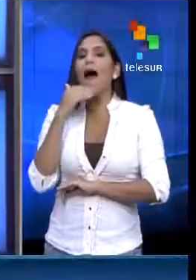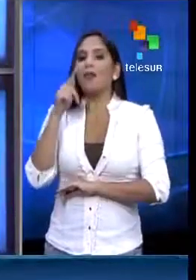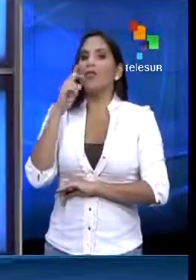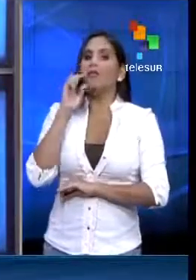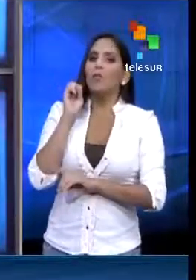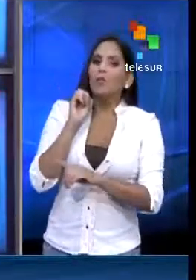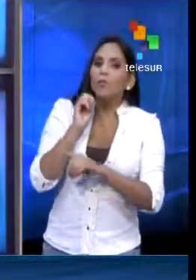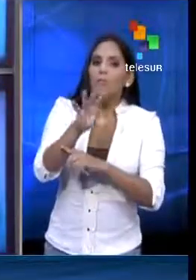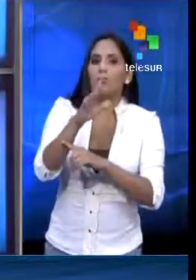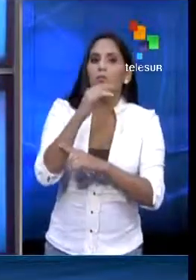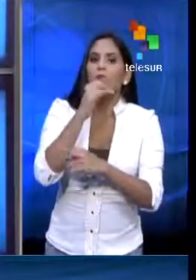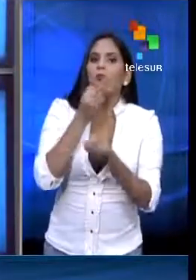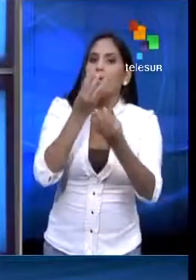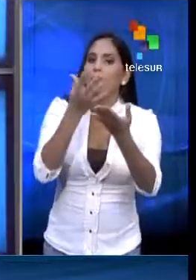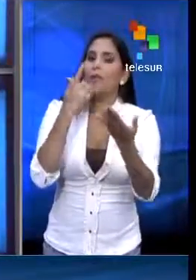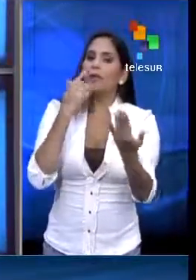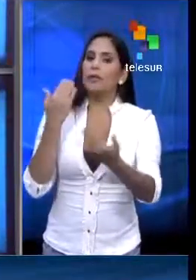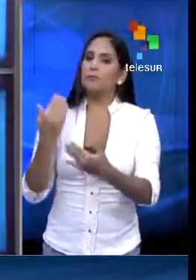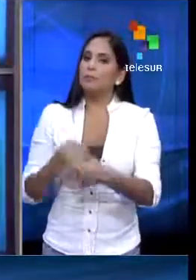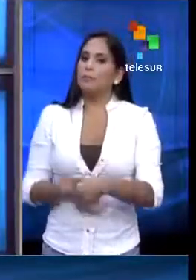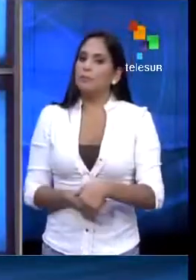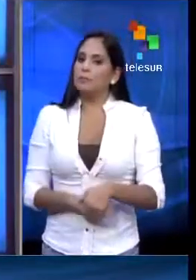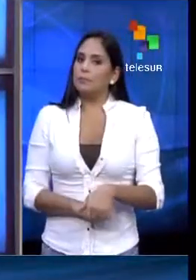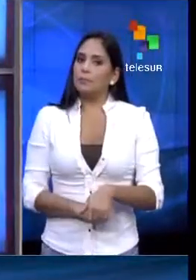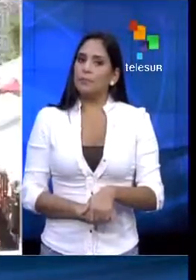contarles lo acontecido en esa jornada. Veamos.